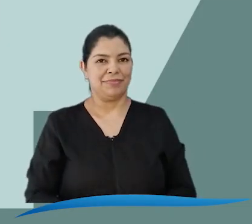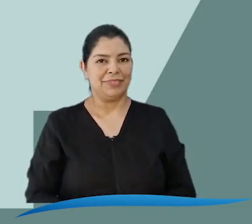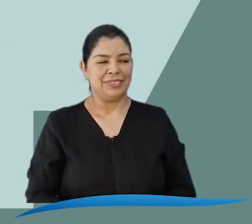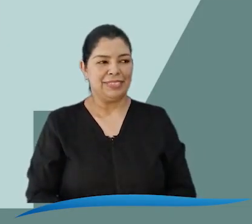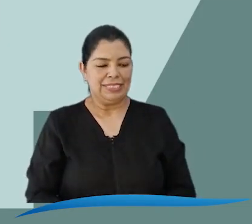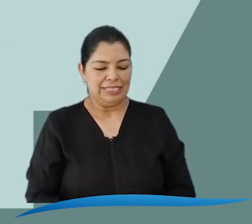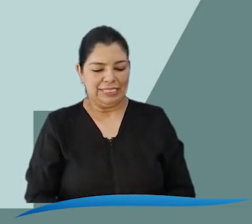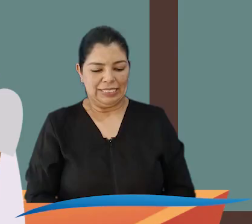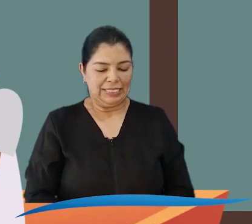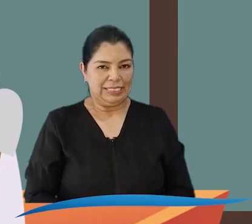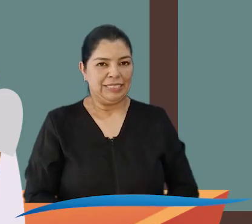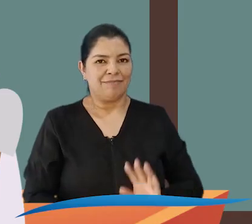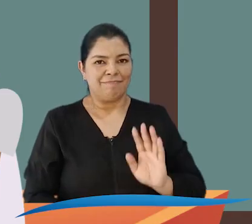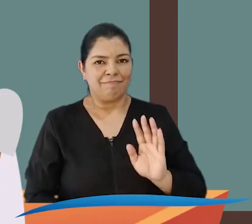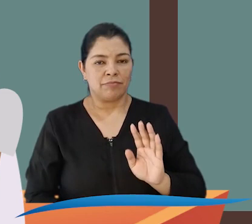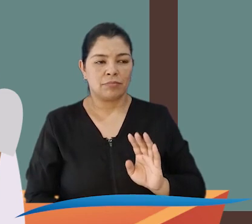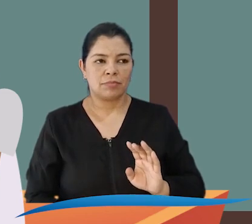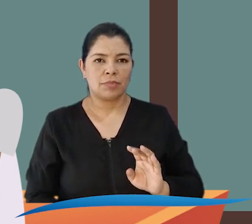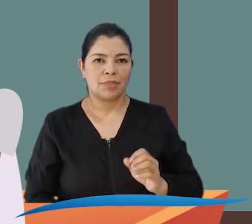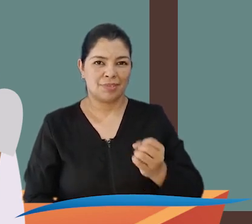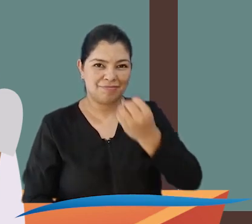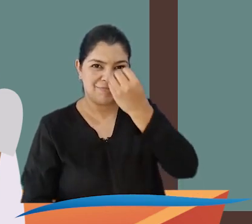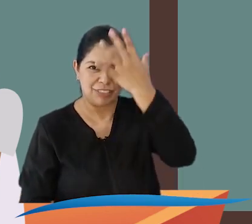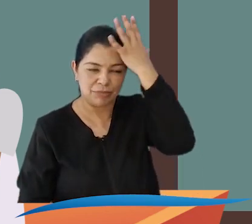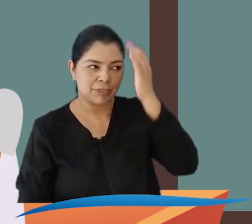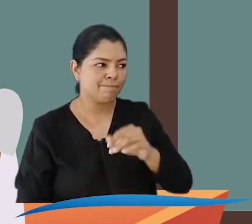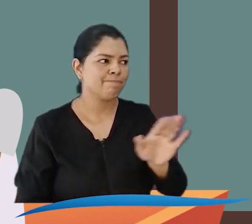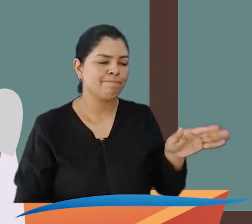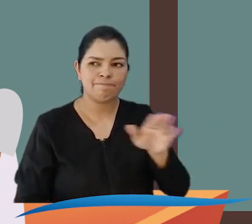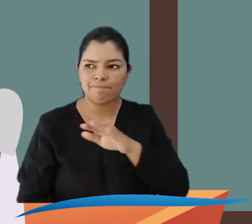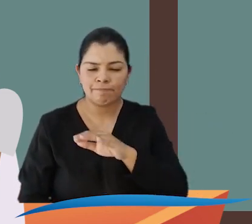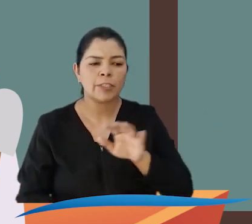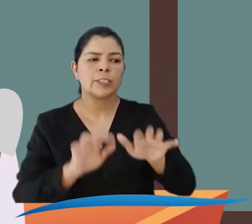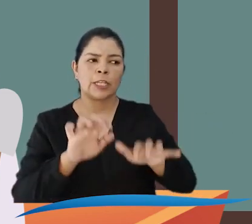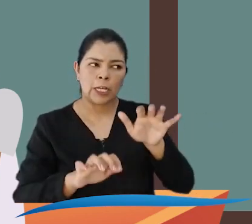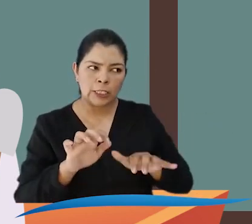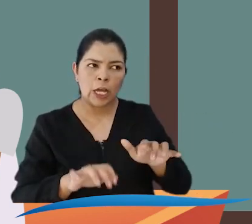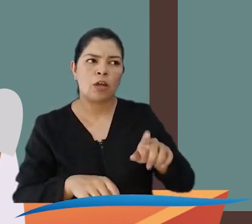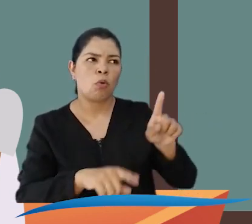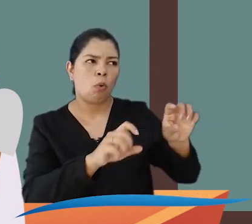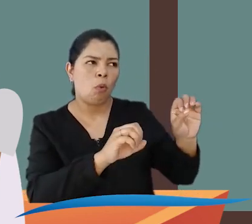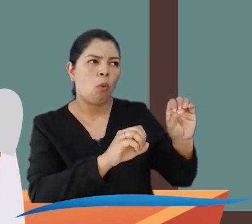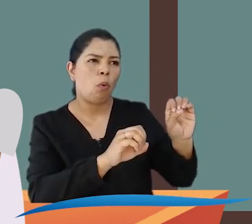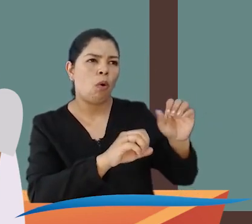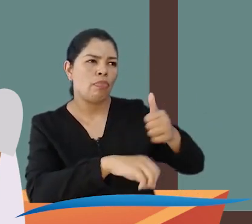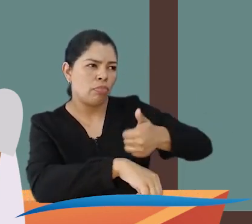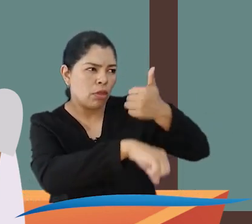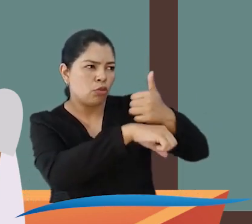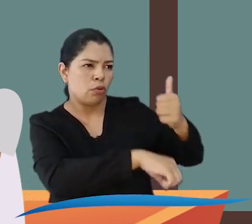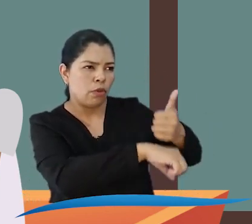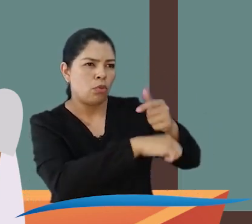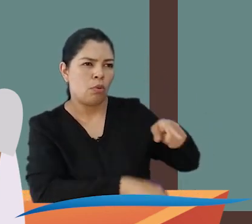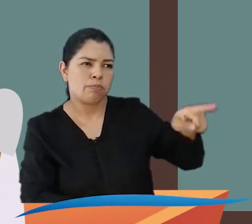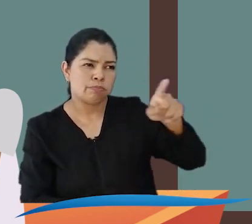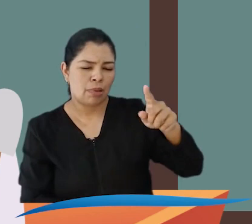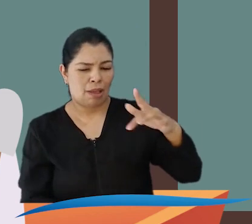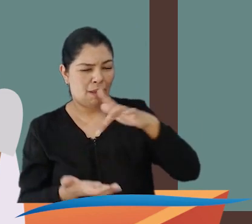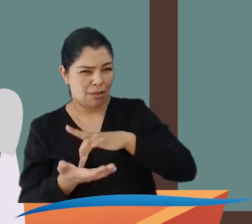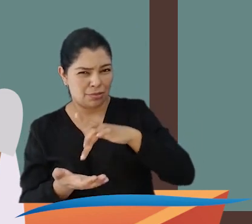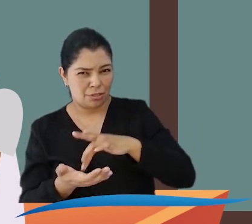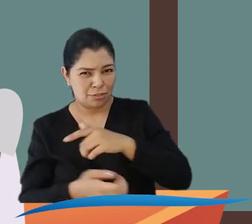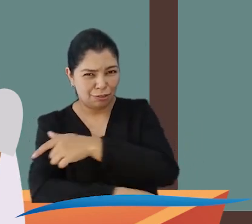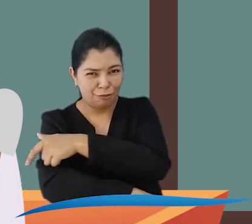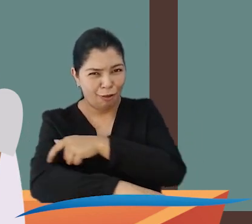silencio bajando la cabeza. Y en general yo sé que siempre ha habido baja participación de los secretarios de despacho o de los